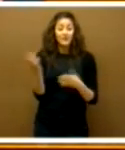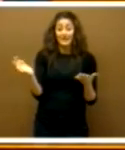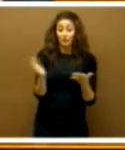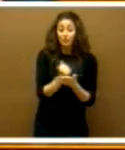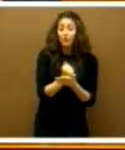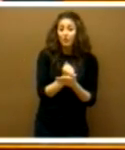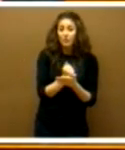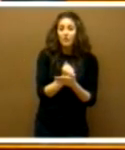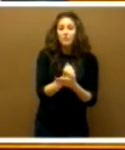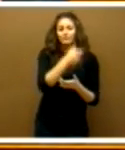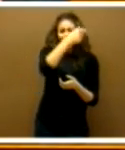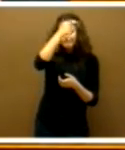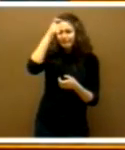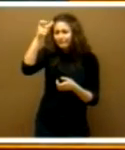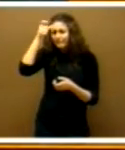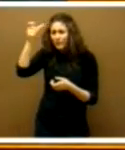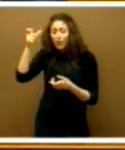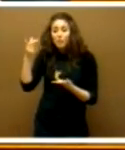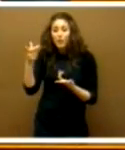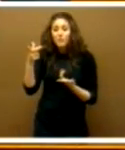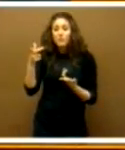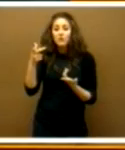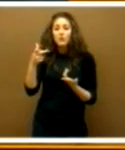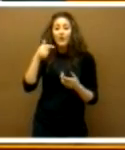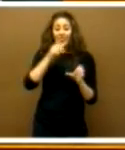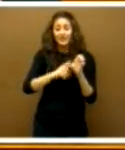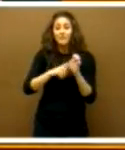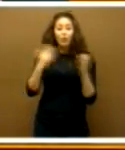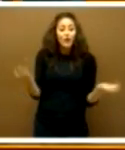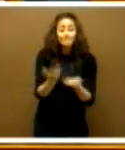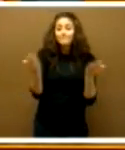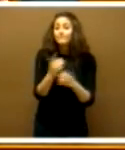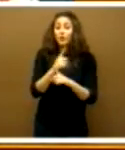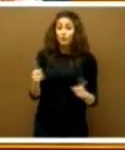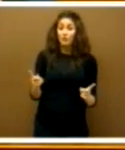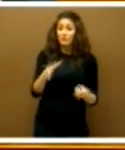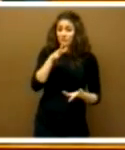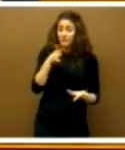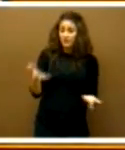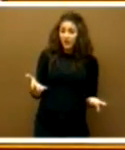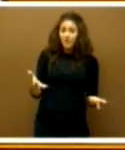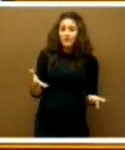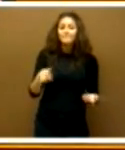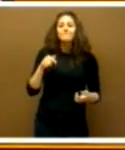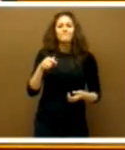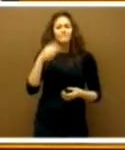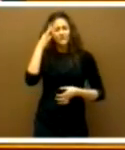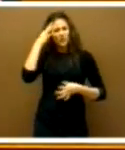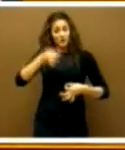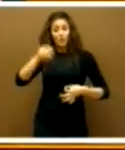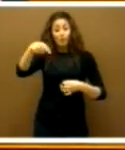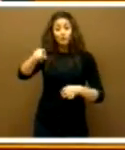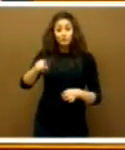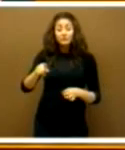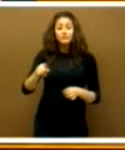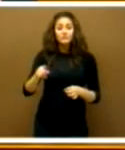cada uno de los pueblos de Extremadura? Y esto, me imagino que a usted no le habrá llevado